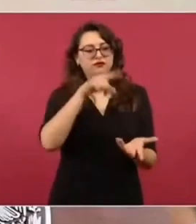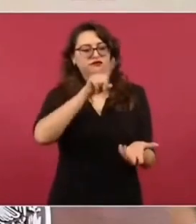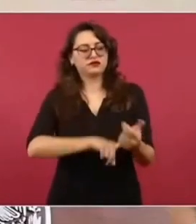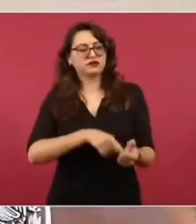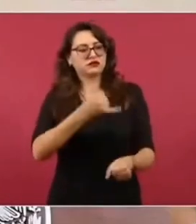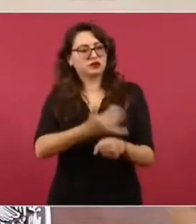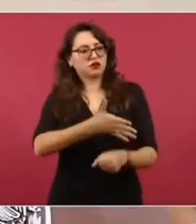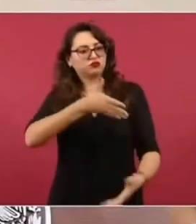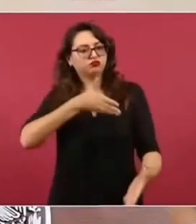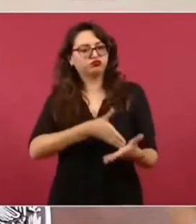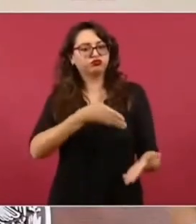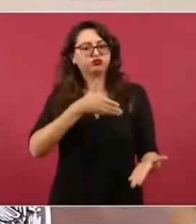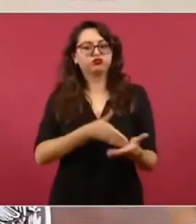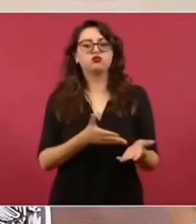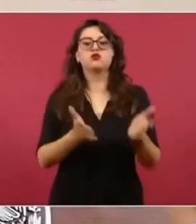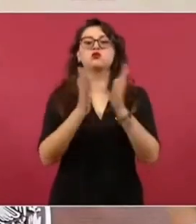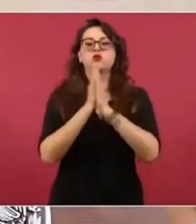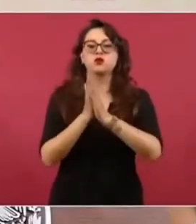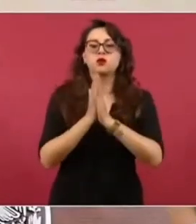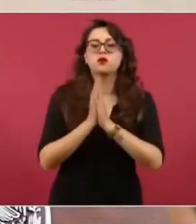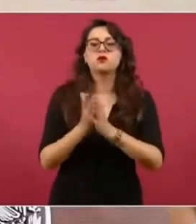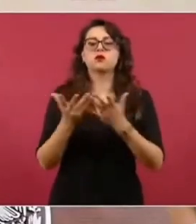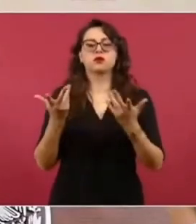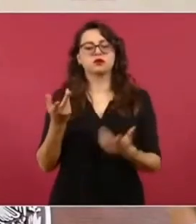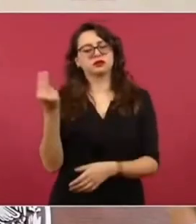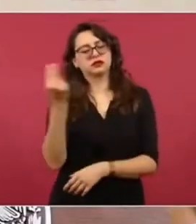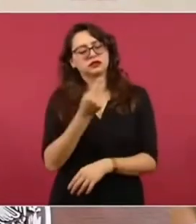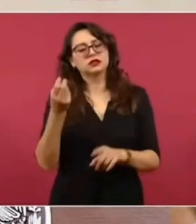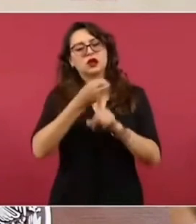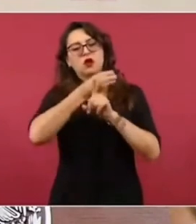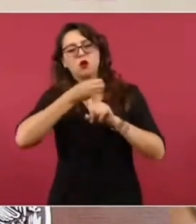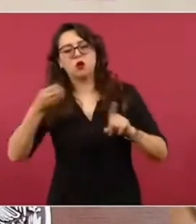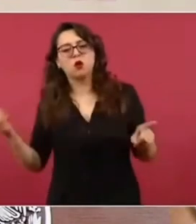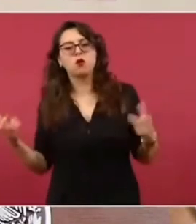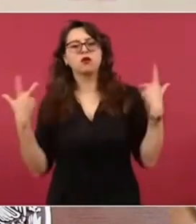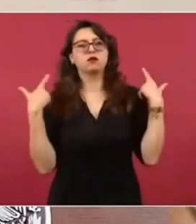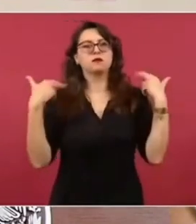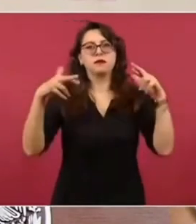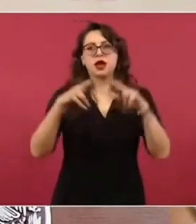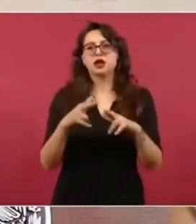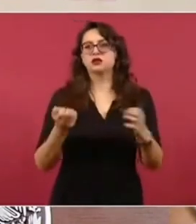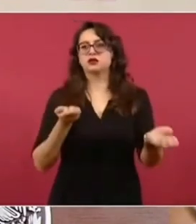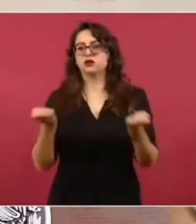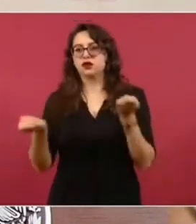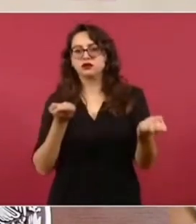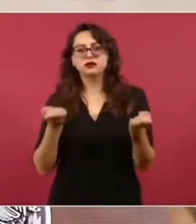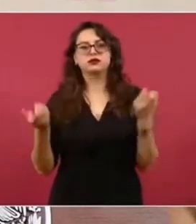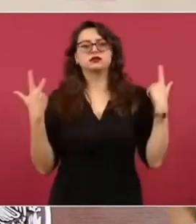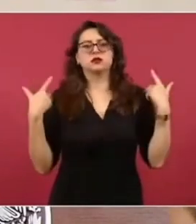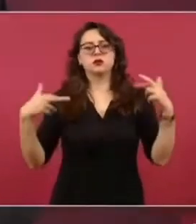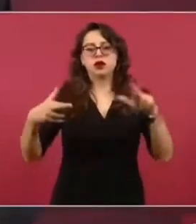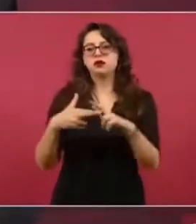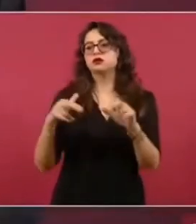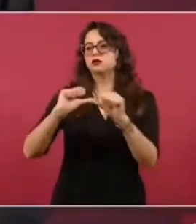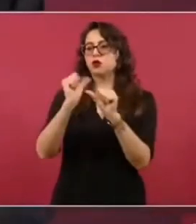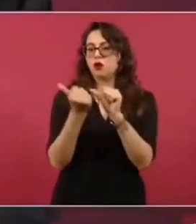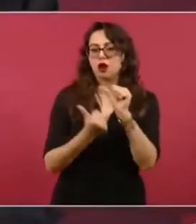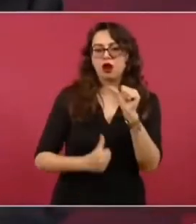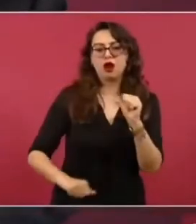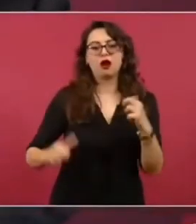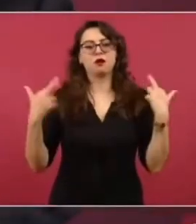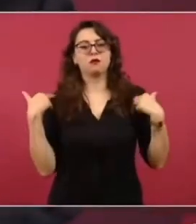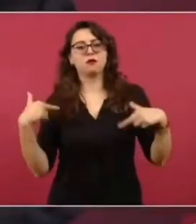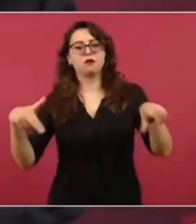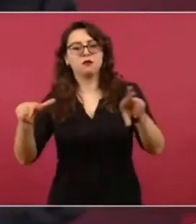los maestros de educación física, de educación artística, de educación tecnológica, para los maestros de